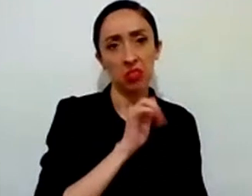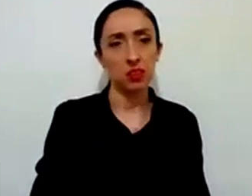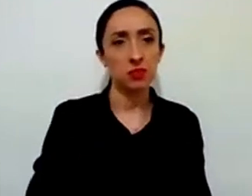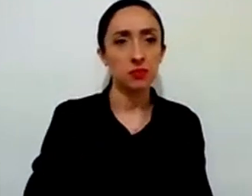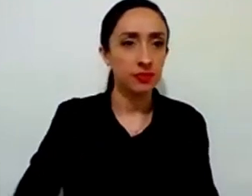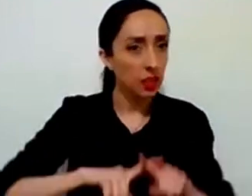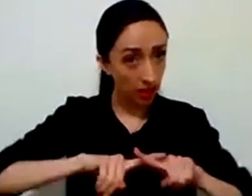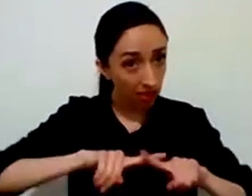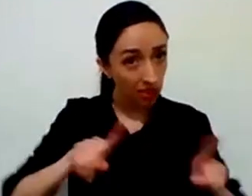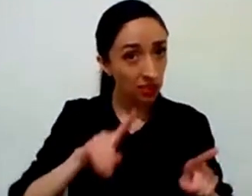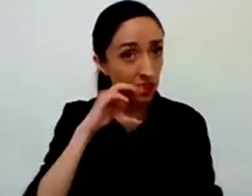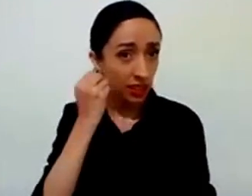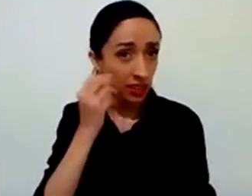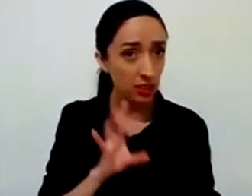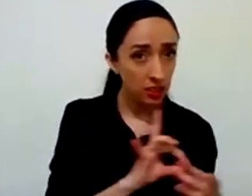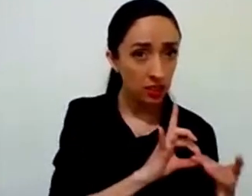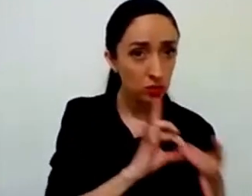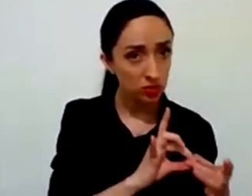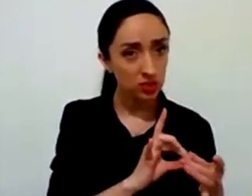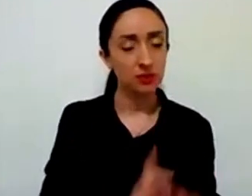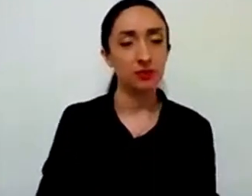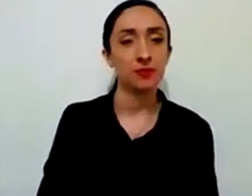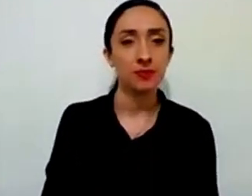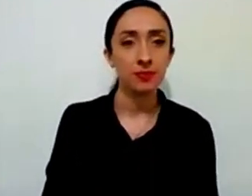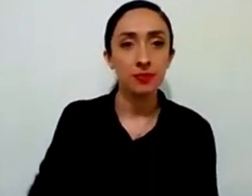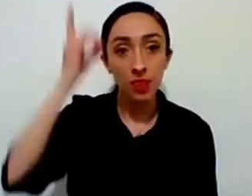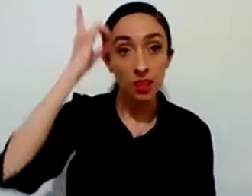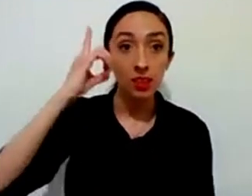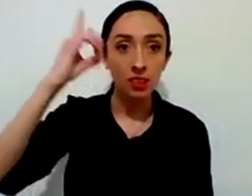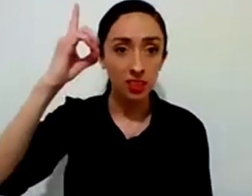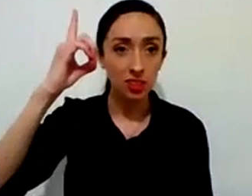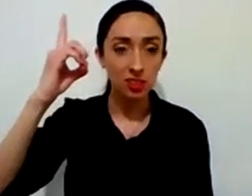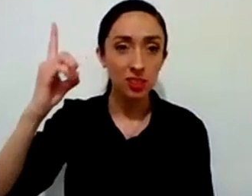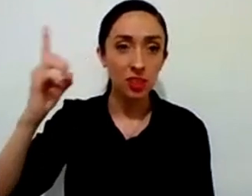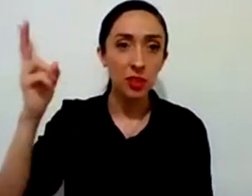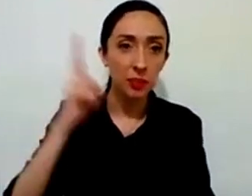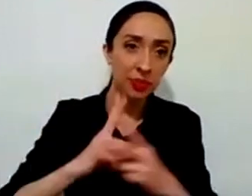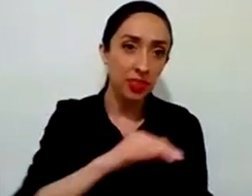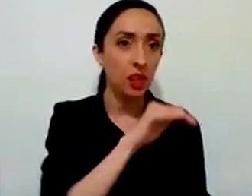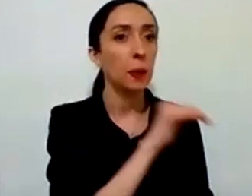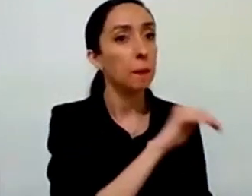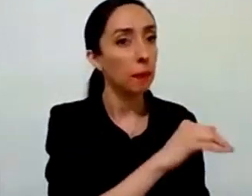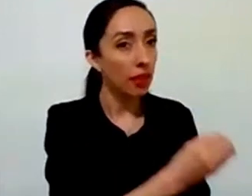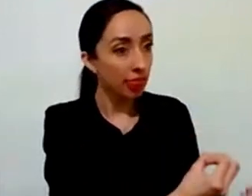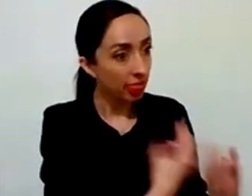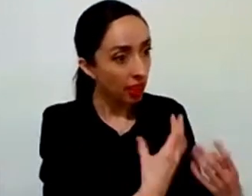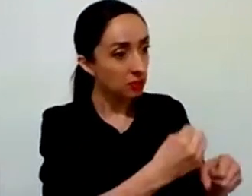entonces ya Dios no está entrando en la sangre que está diciendo Dios te estoy hablando